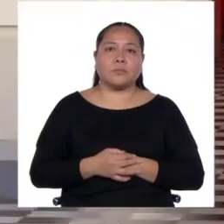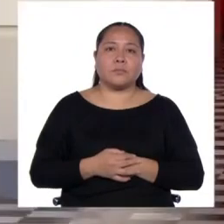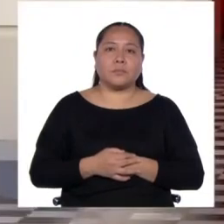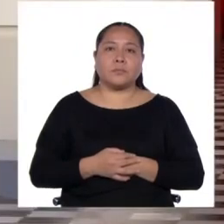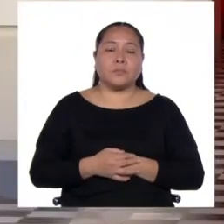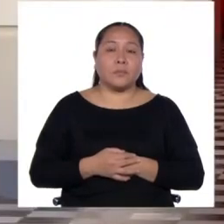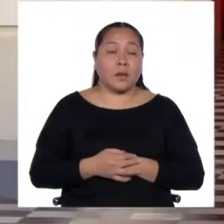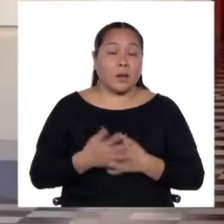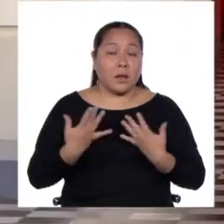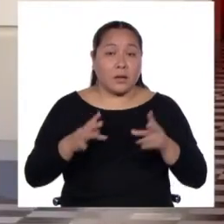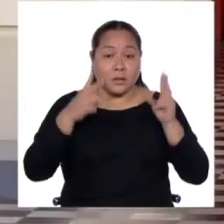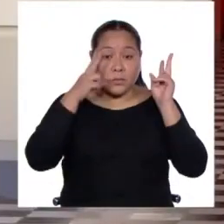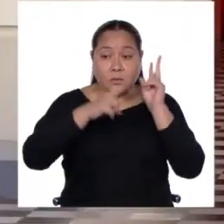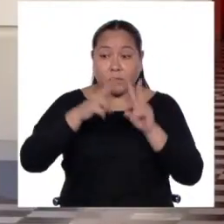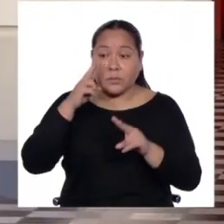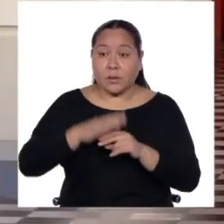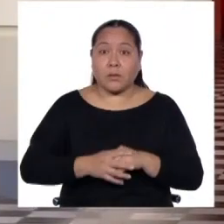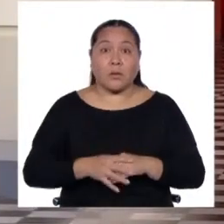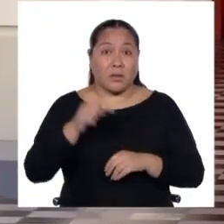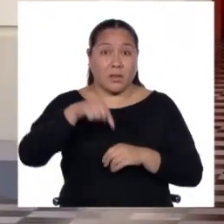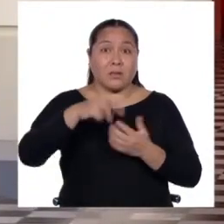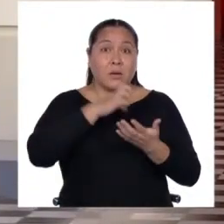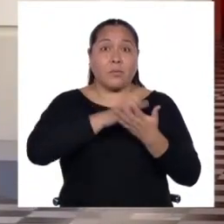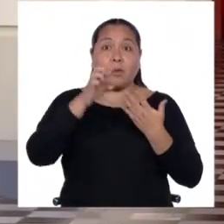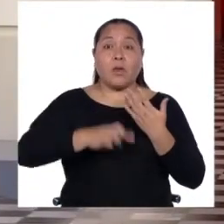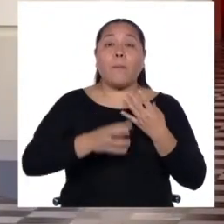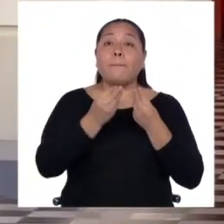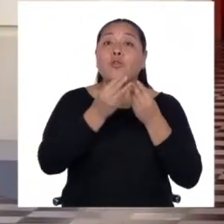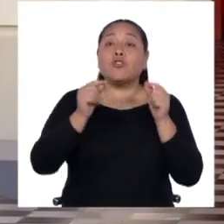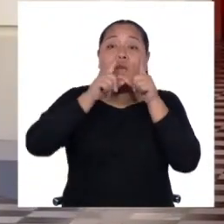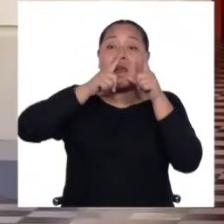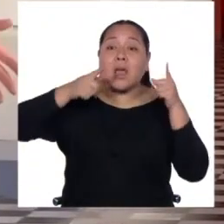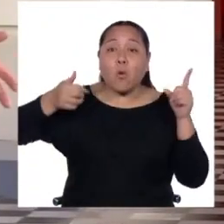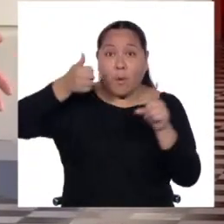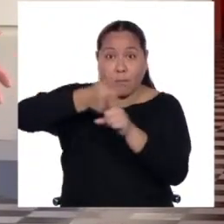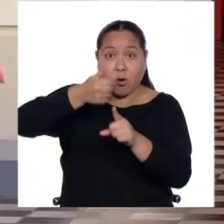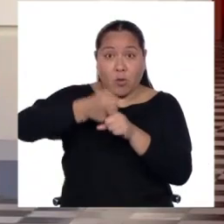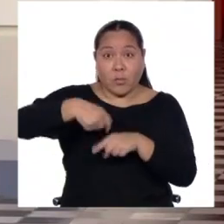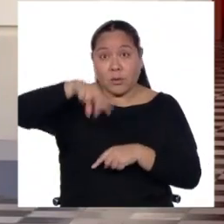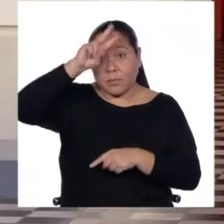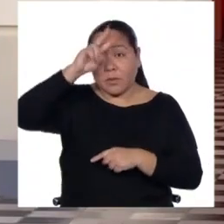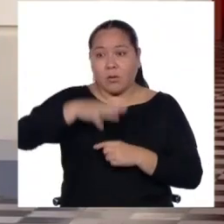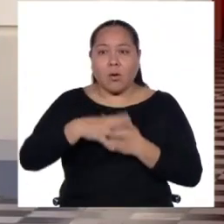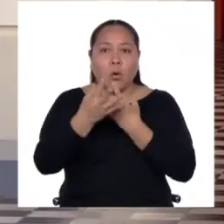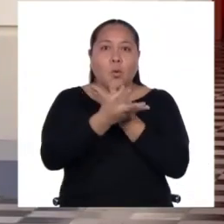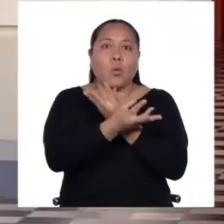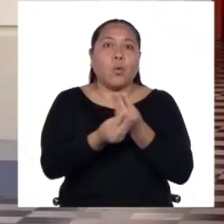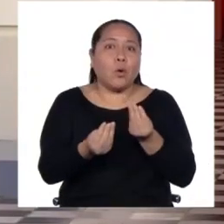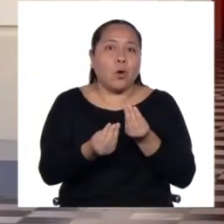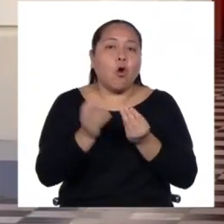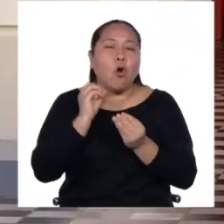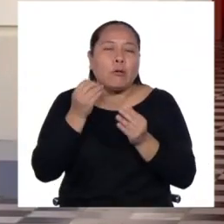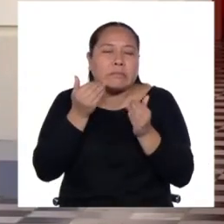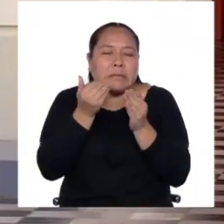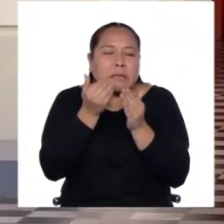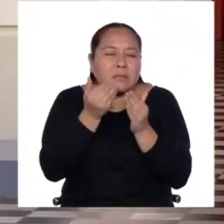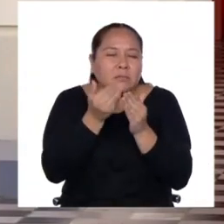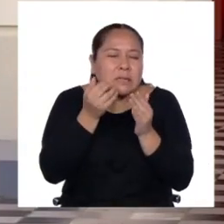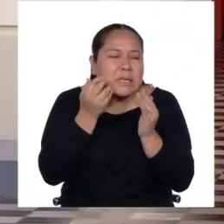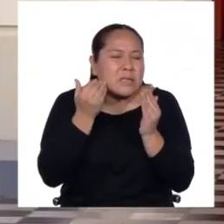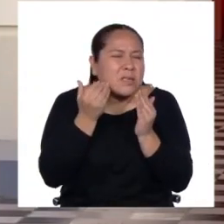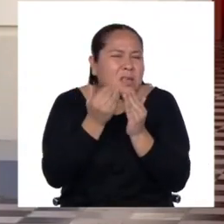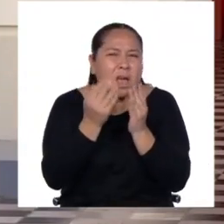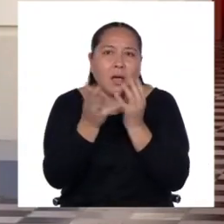Como estamos viendo, lo largo del programa, muchas de nuestras lenguas originarias han desaparecido o están en vías de extinción